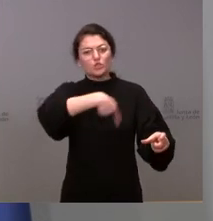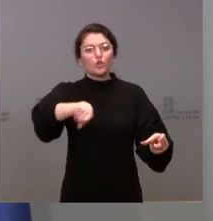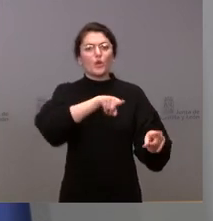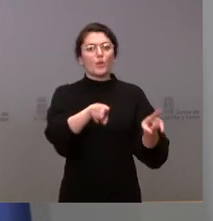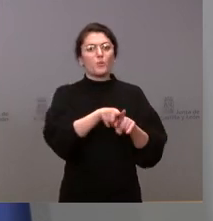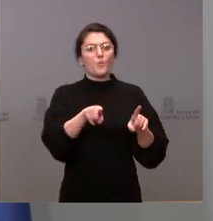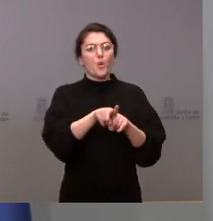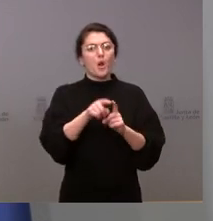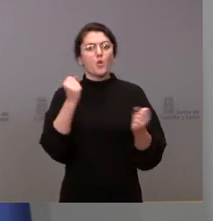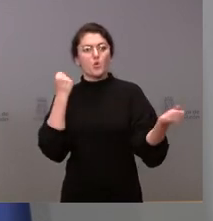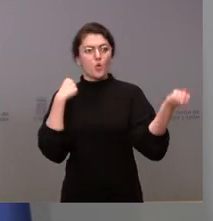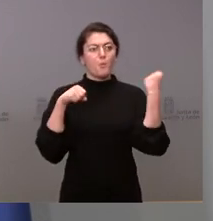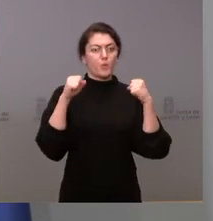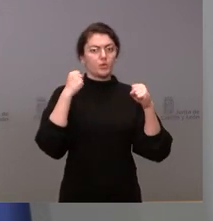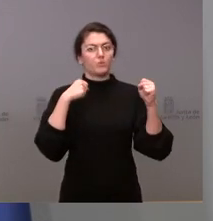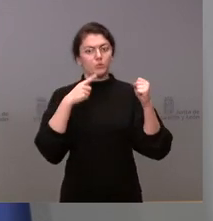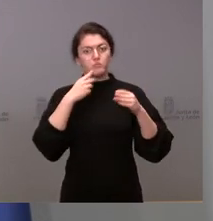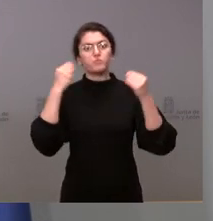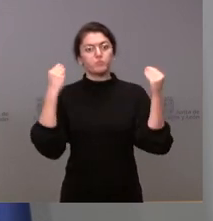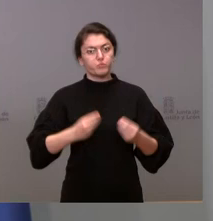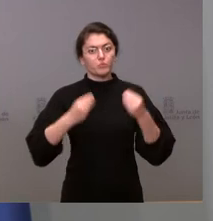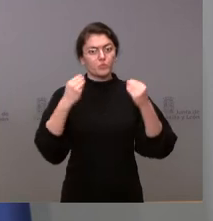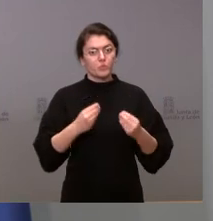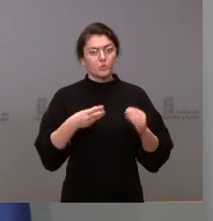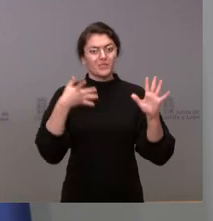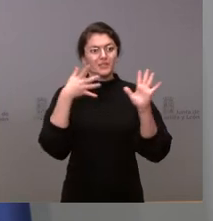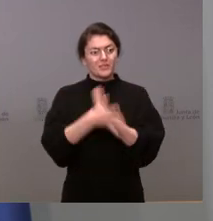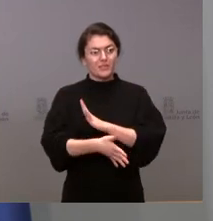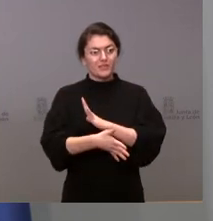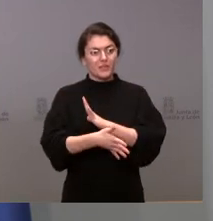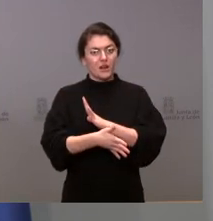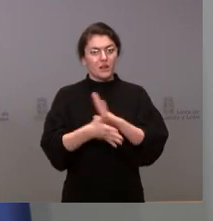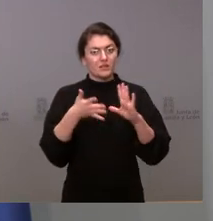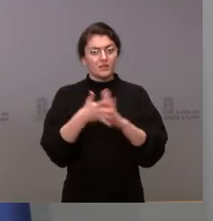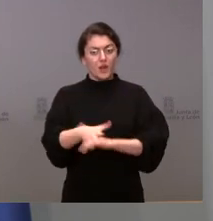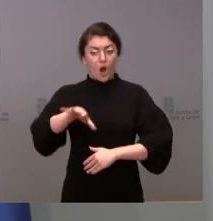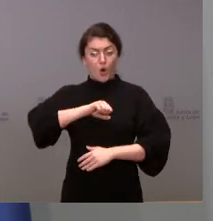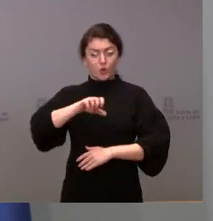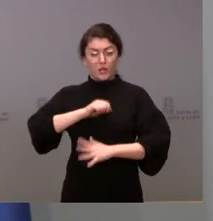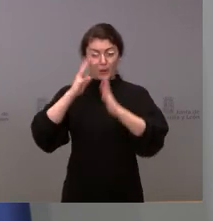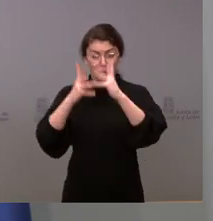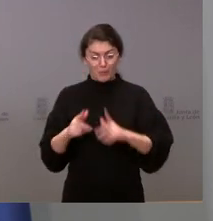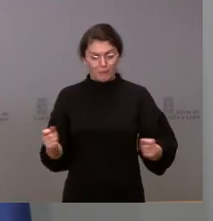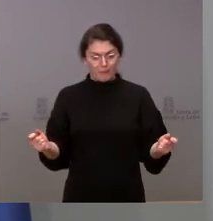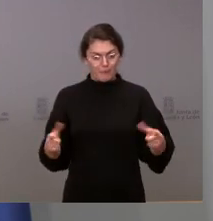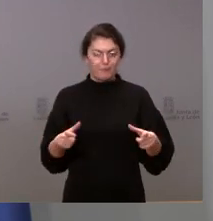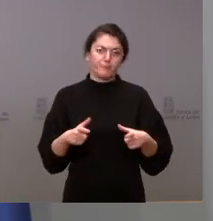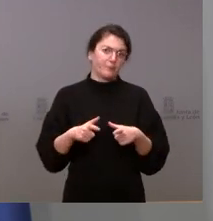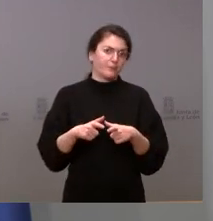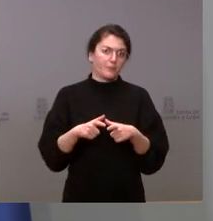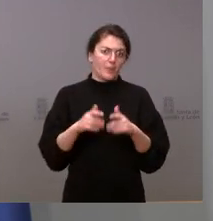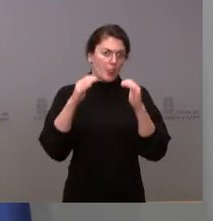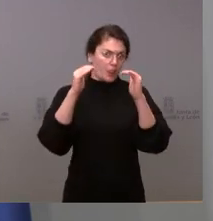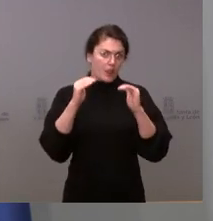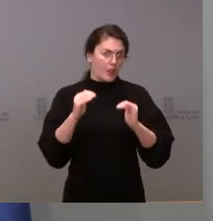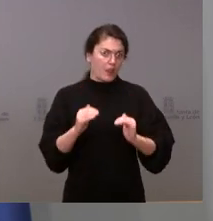un comportamiento que nos ha permitido pues bajar a un ritmo acelerado esta incidencia en los datos que